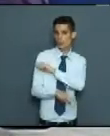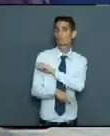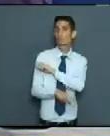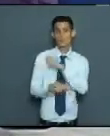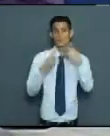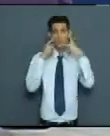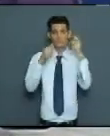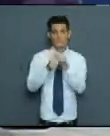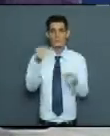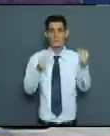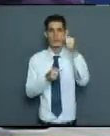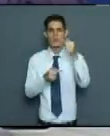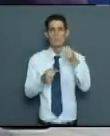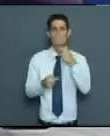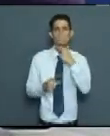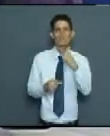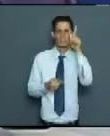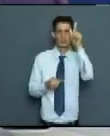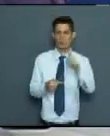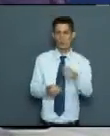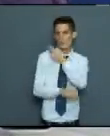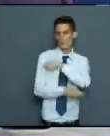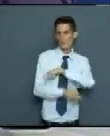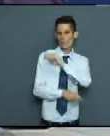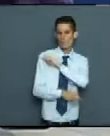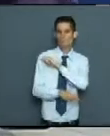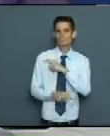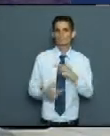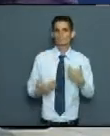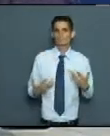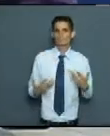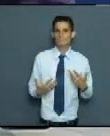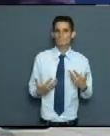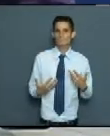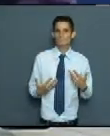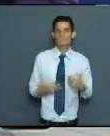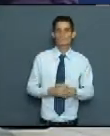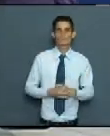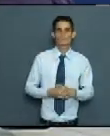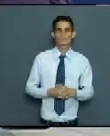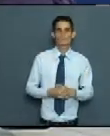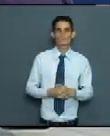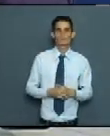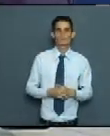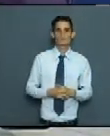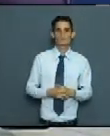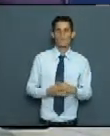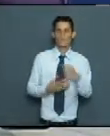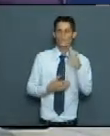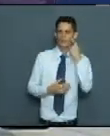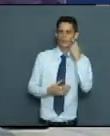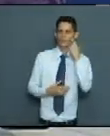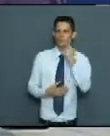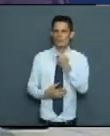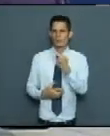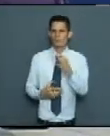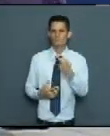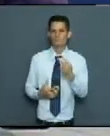un papel fundamental. ¿Qué debe hacer una persona cuando siente precisamente que se ha